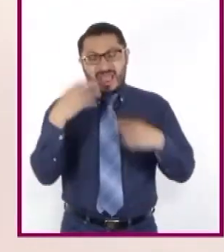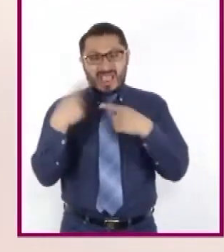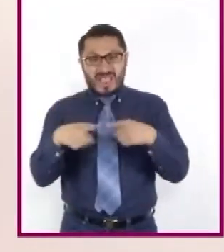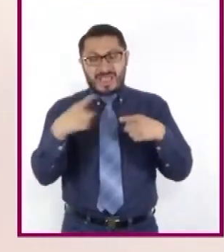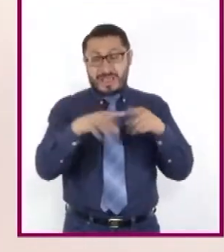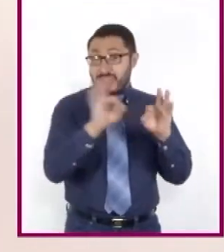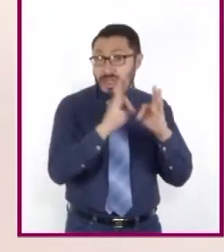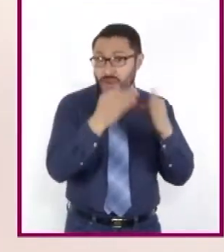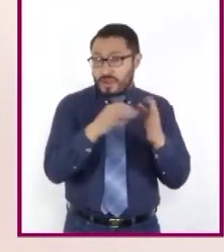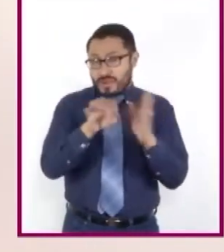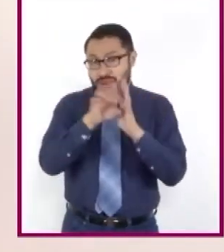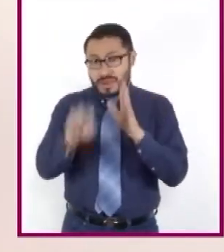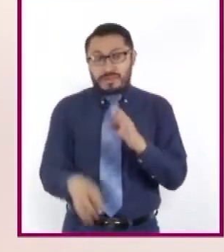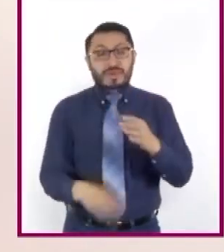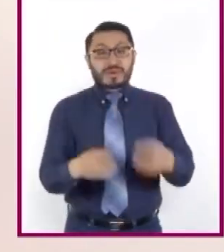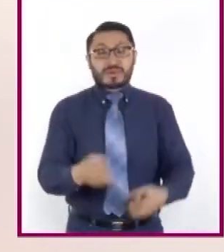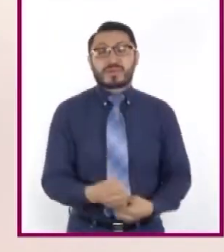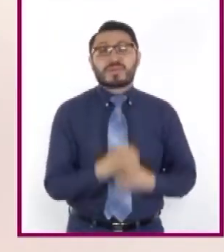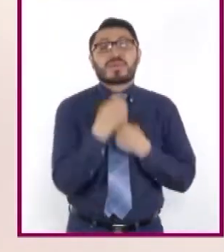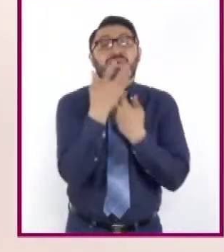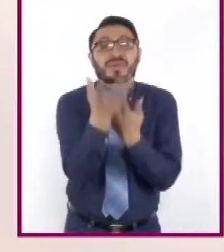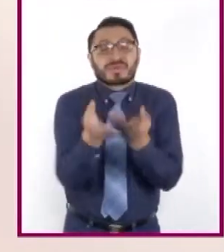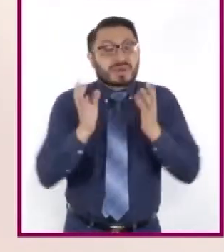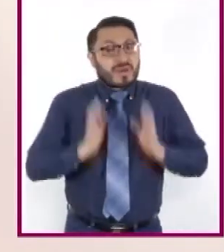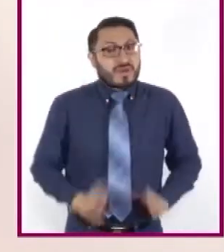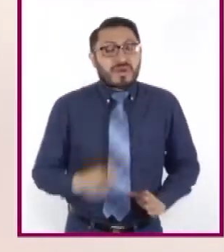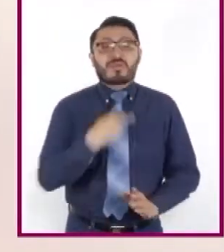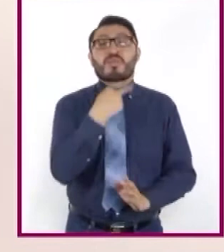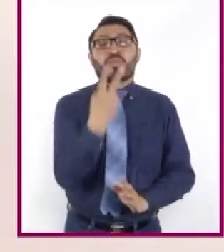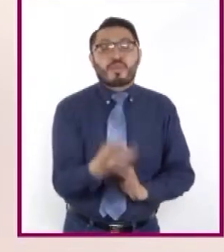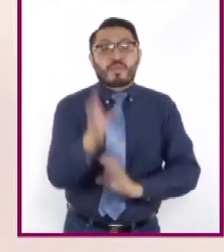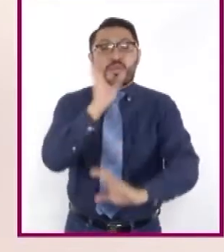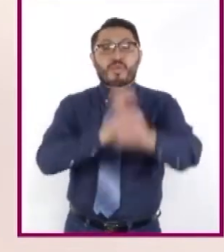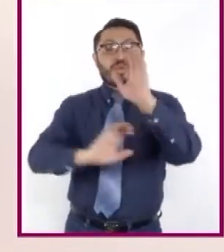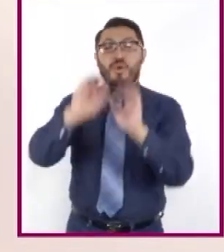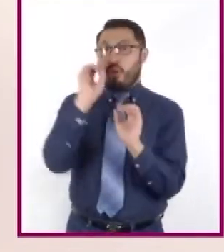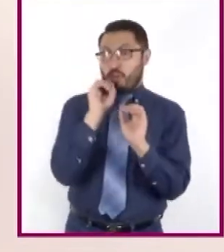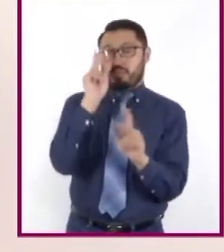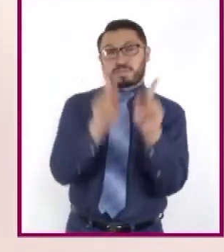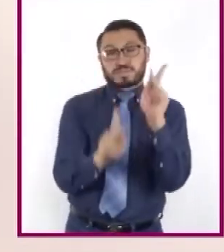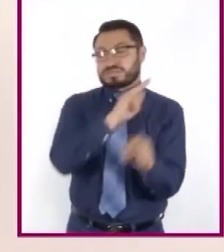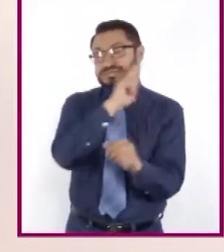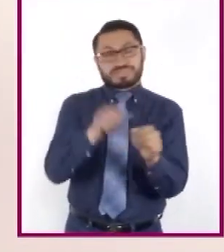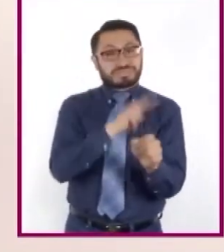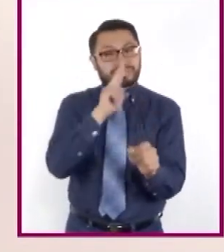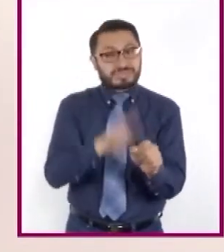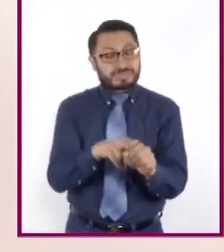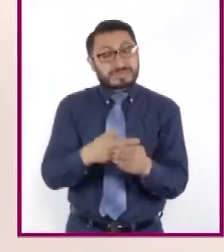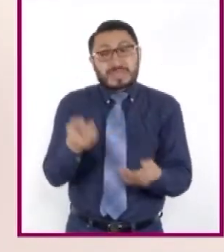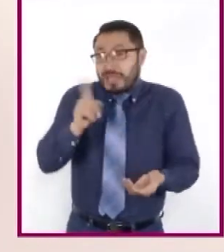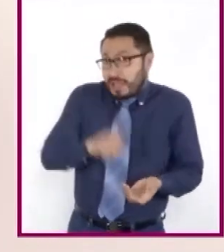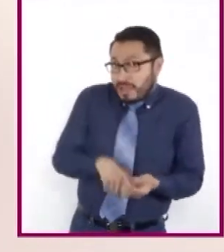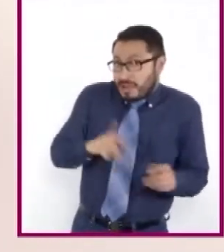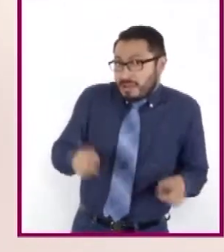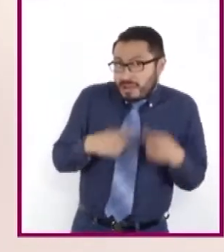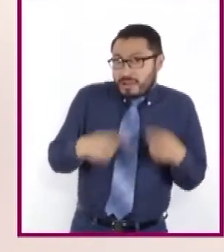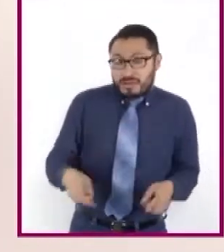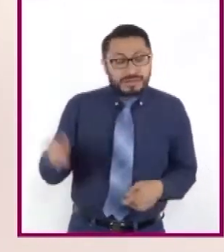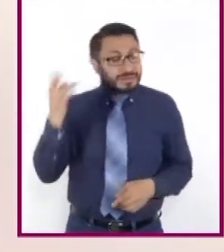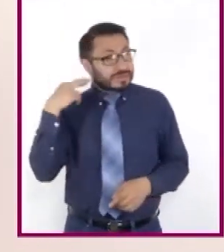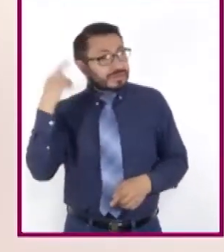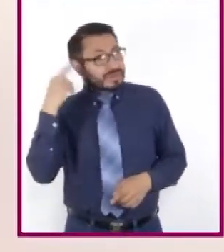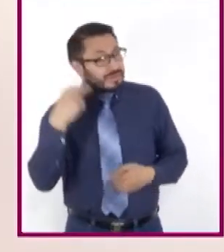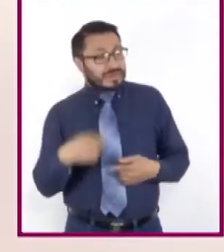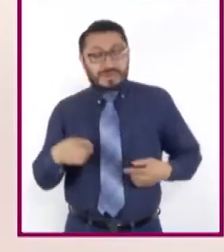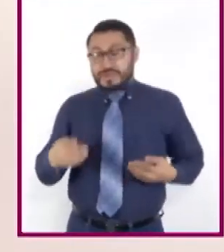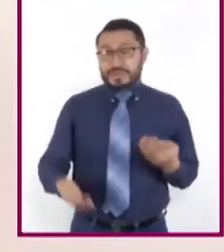corporal y la voz, ya sea cantada o hablada. Y en la música, los sonidos, el ritmo y